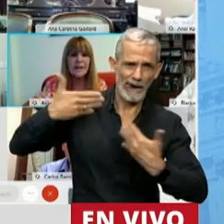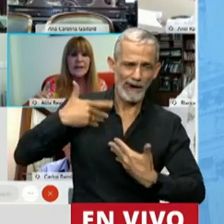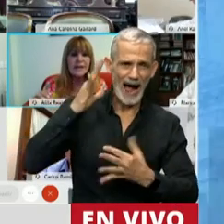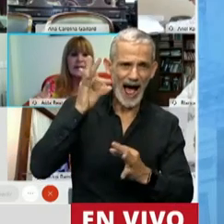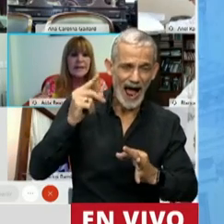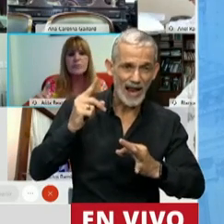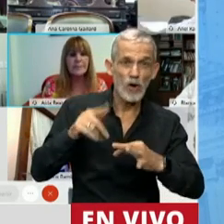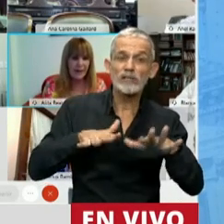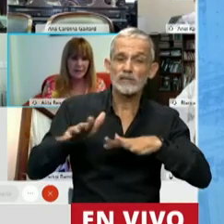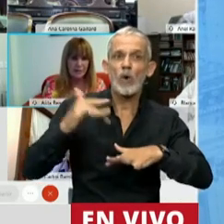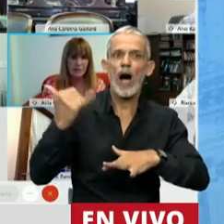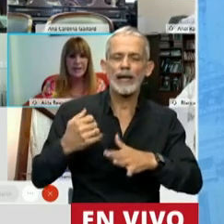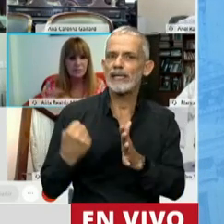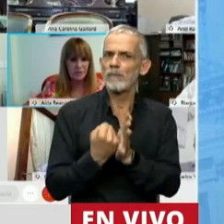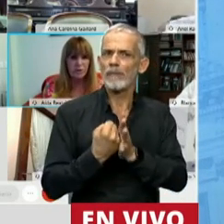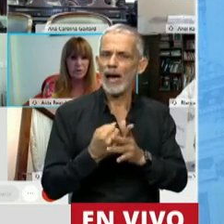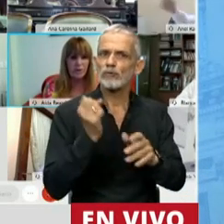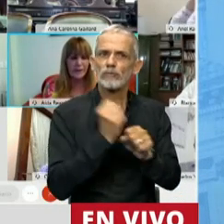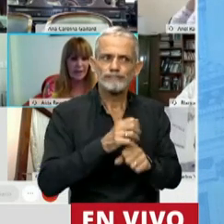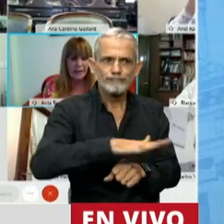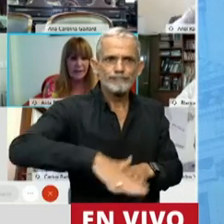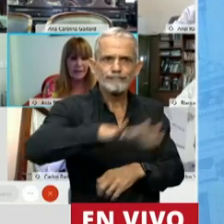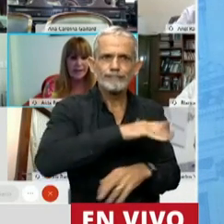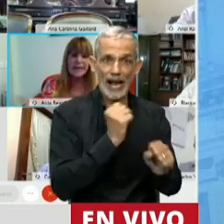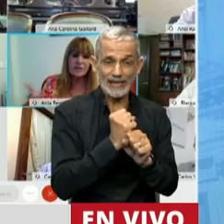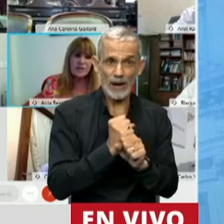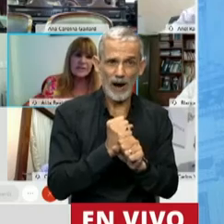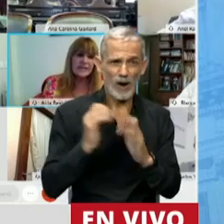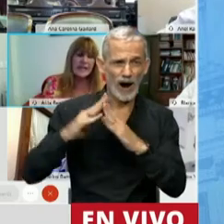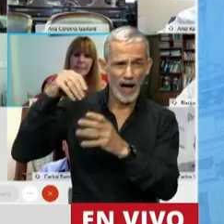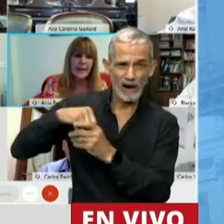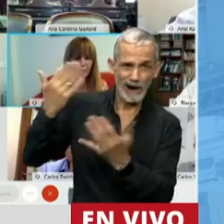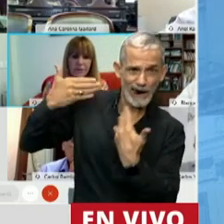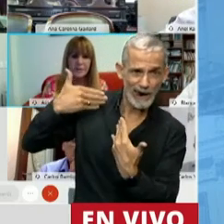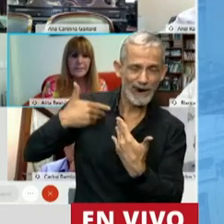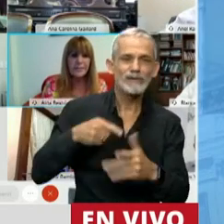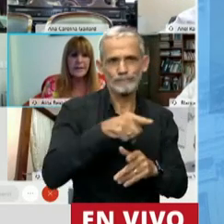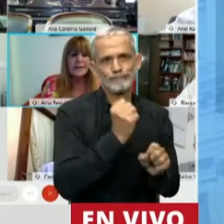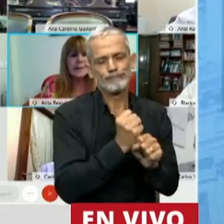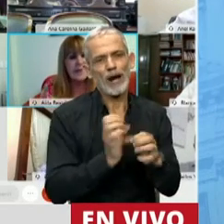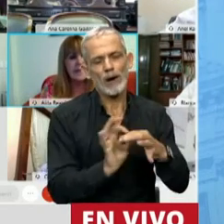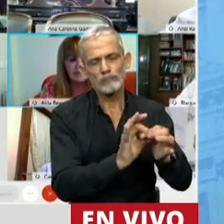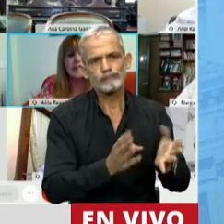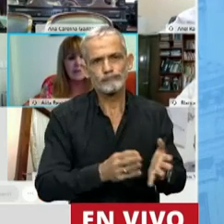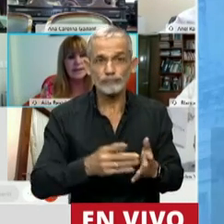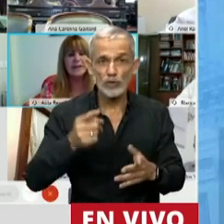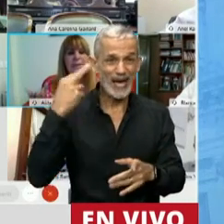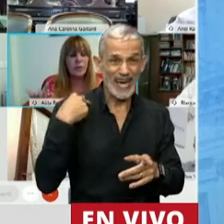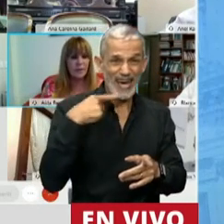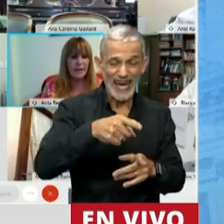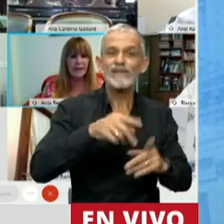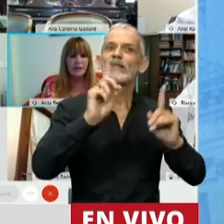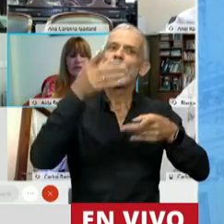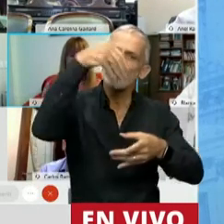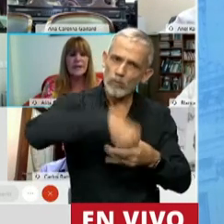tiene un impacto en su entorno laboral. Entonces, el empleador también queda